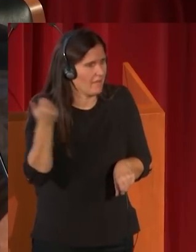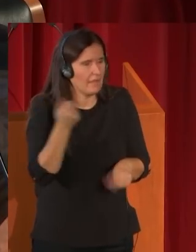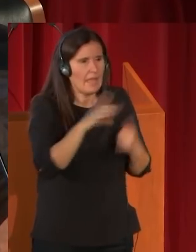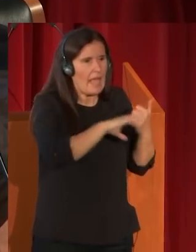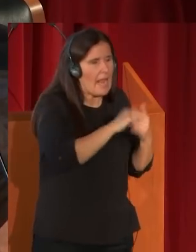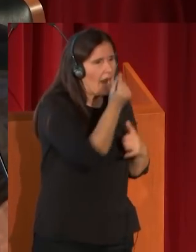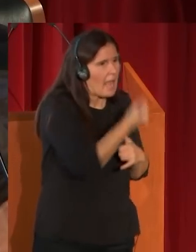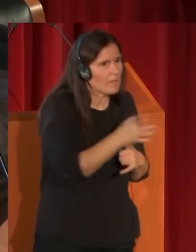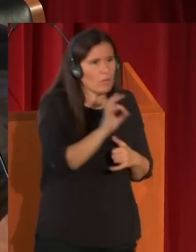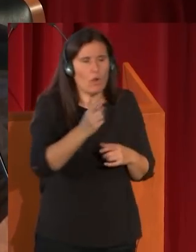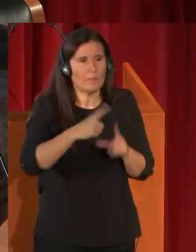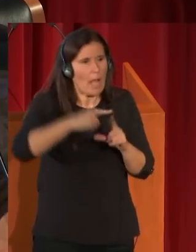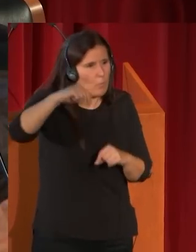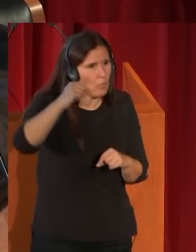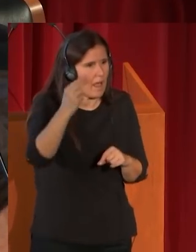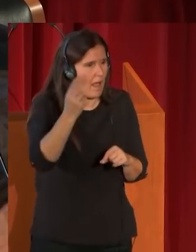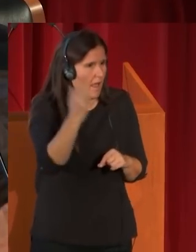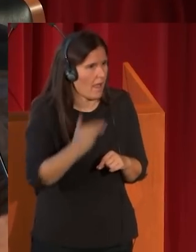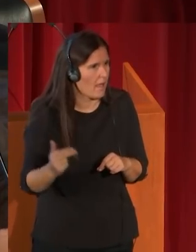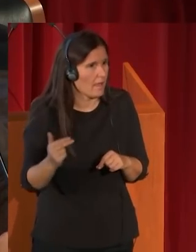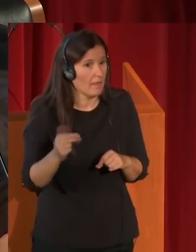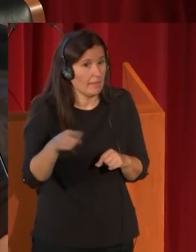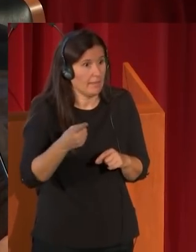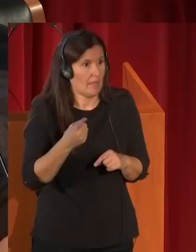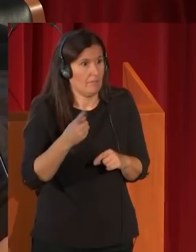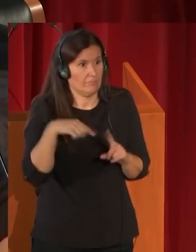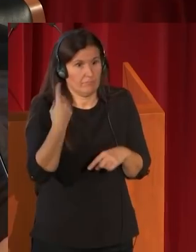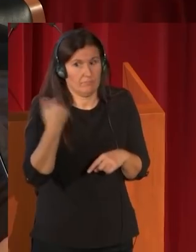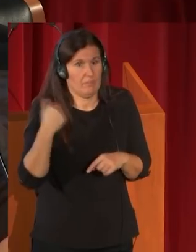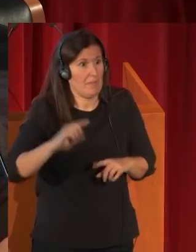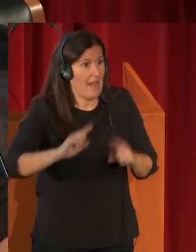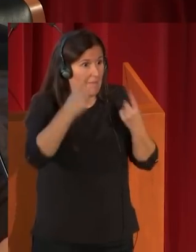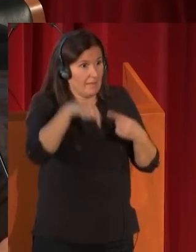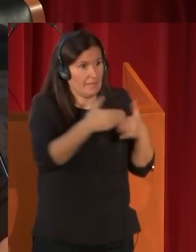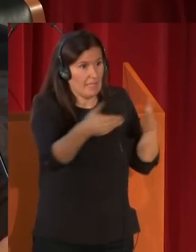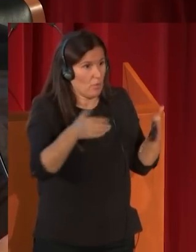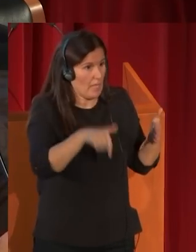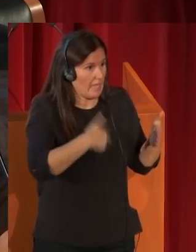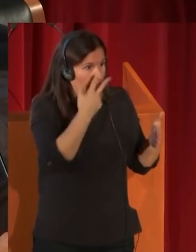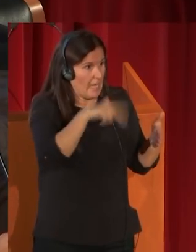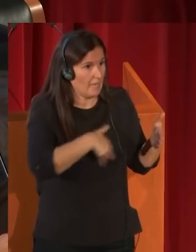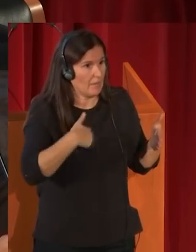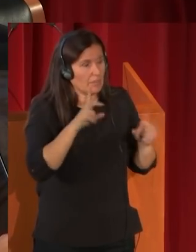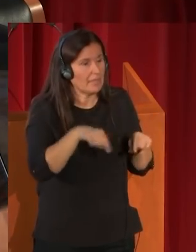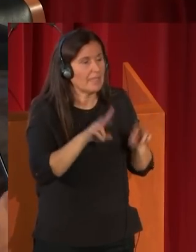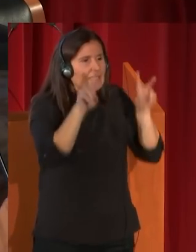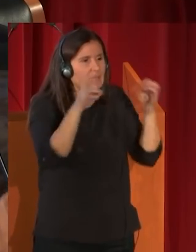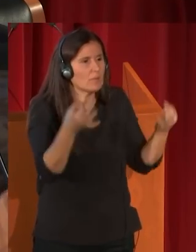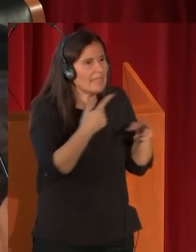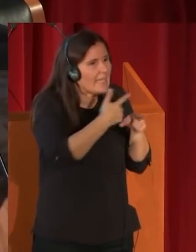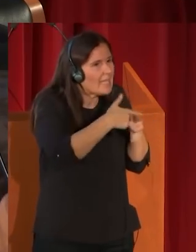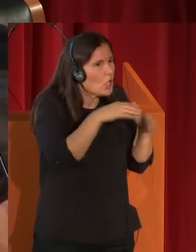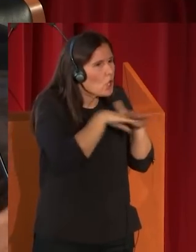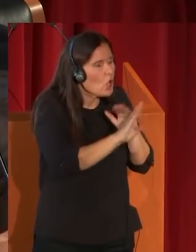lápiz como a pluma, además de esta faceta que por vez primera se expone en el Prado, de coleccionista, muy